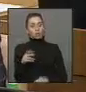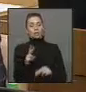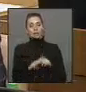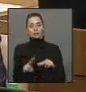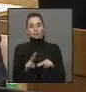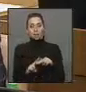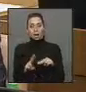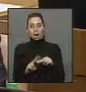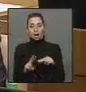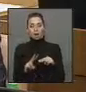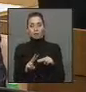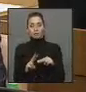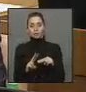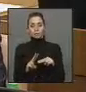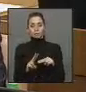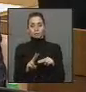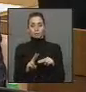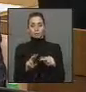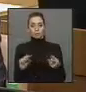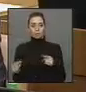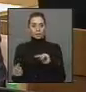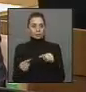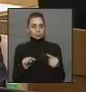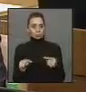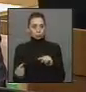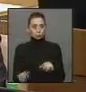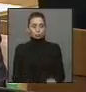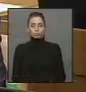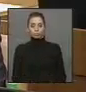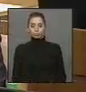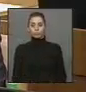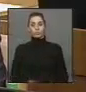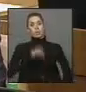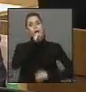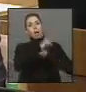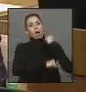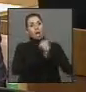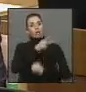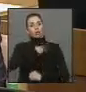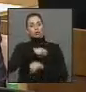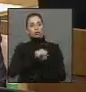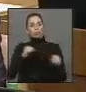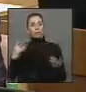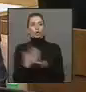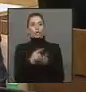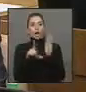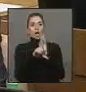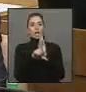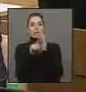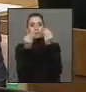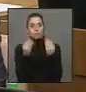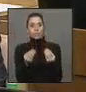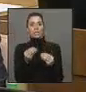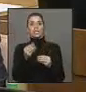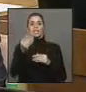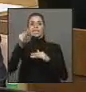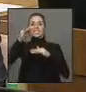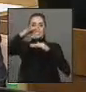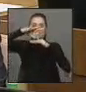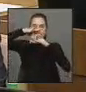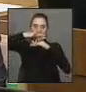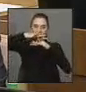genere hoy día esta discusión, porque por años no hemos sido capaces de sacar una ley decente en el ámbito de las semillas,